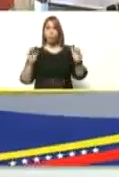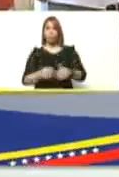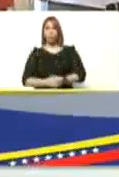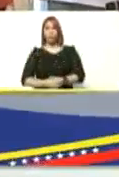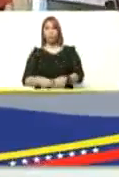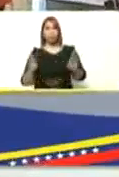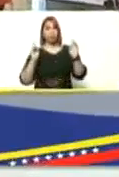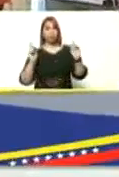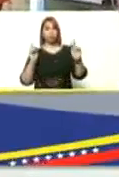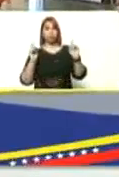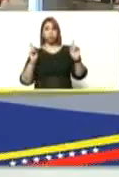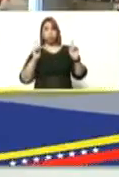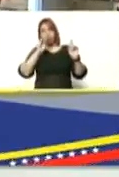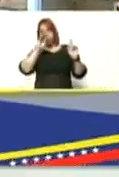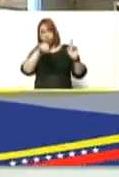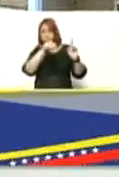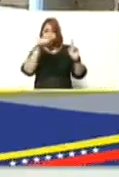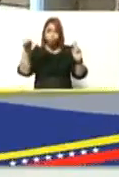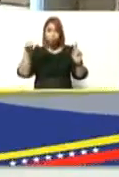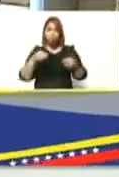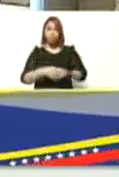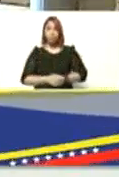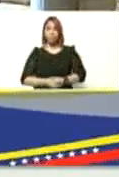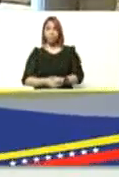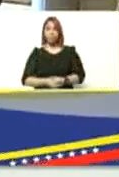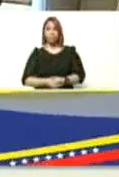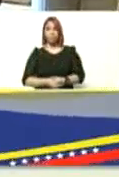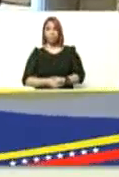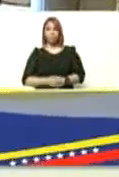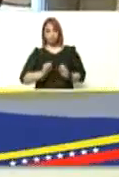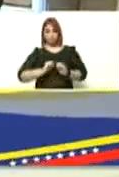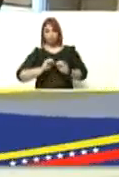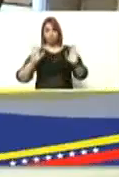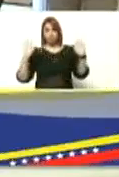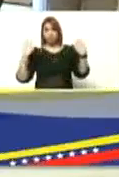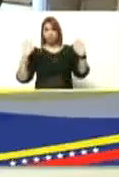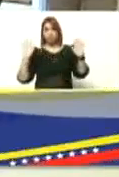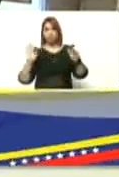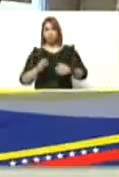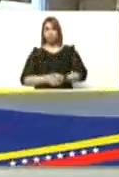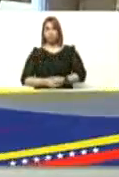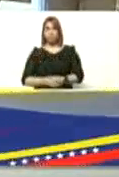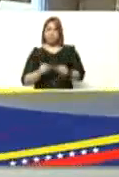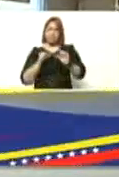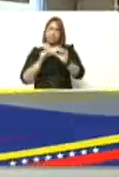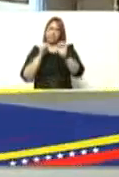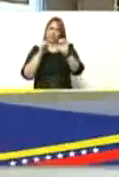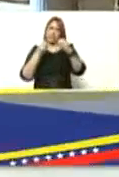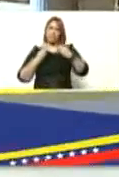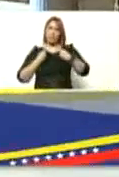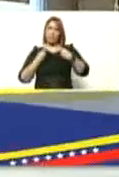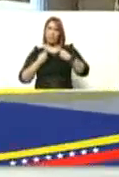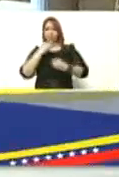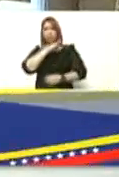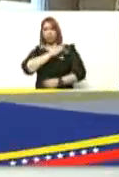el favor de Dios y su bendición claro está mantener la vida social